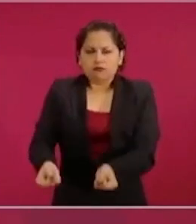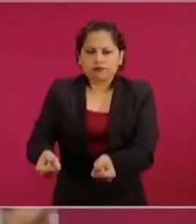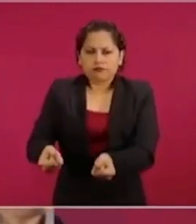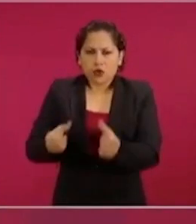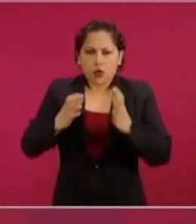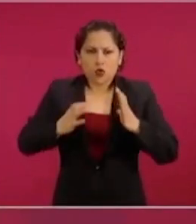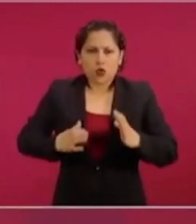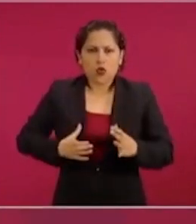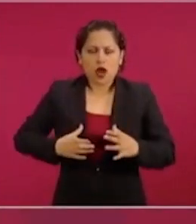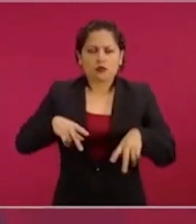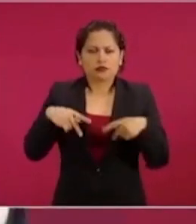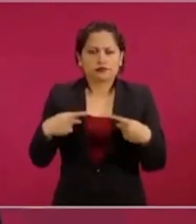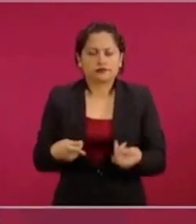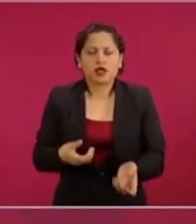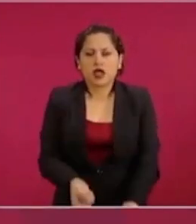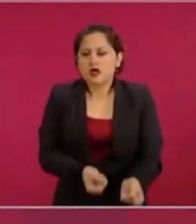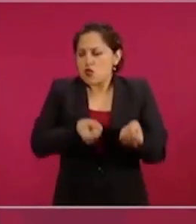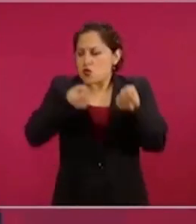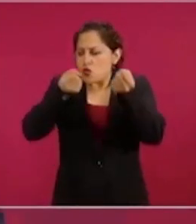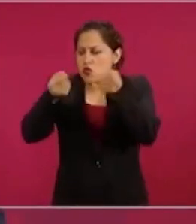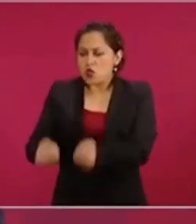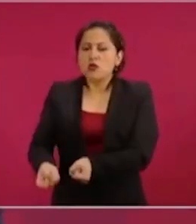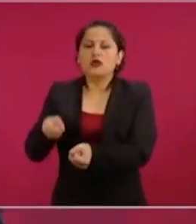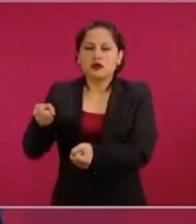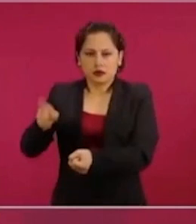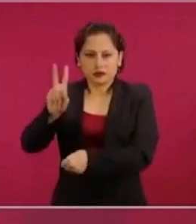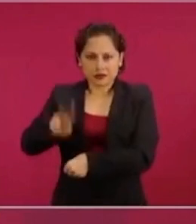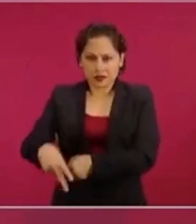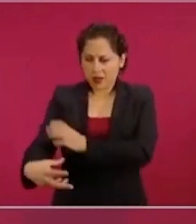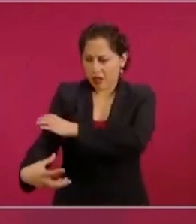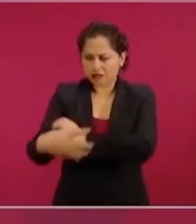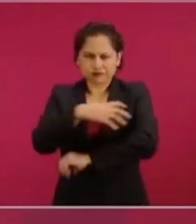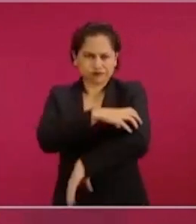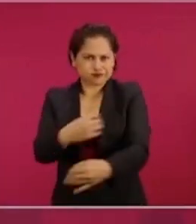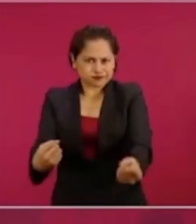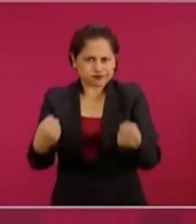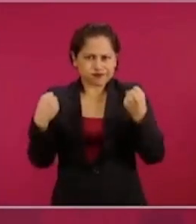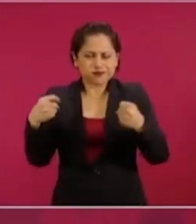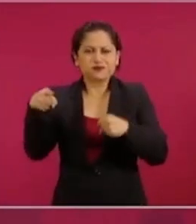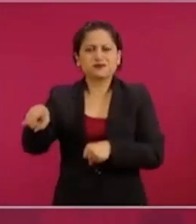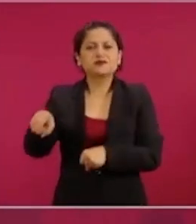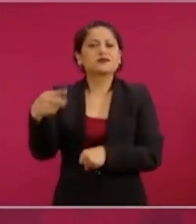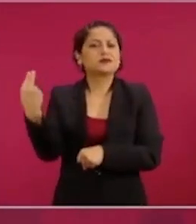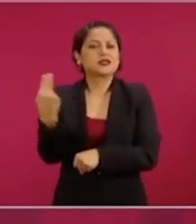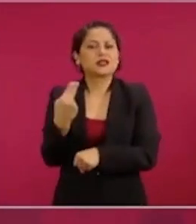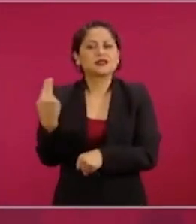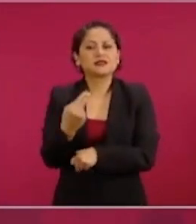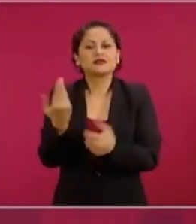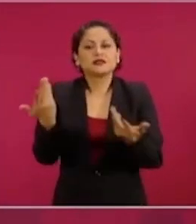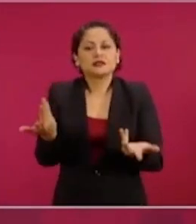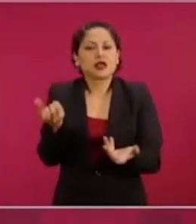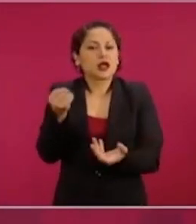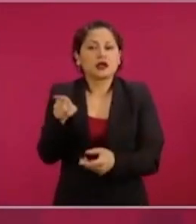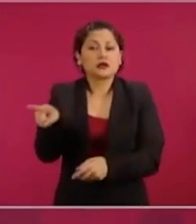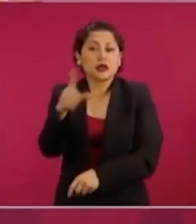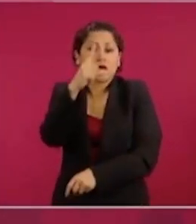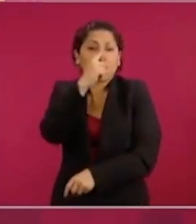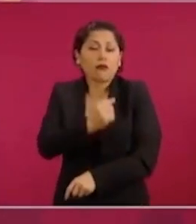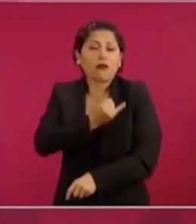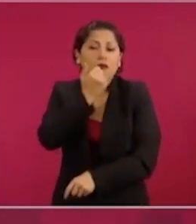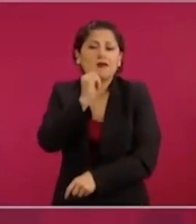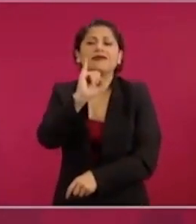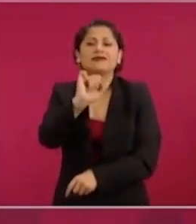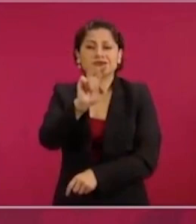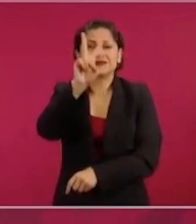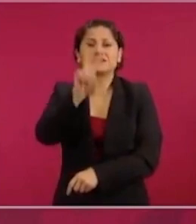hacen ese trabajo todos los días, hay que reconocerlo, si no hacer escarnio de un error lamentable que atendimos, pero que es uno dentro de los miles